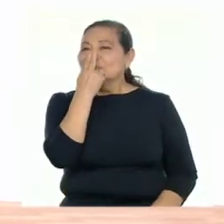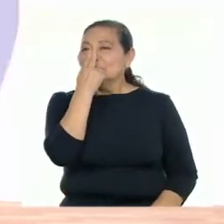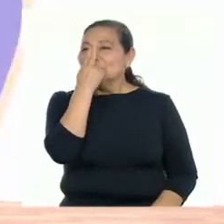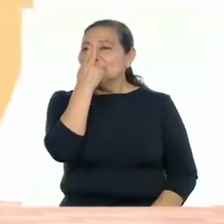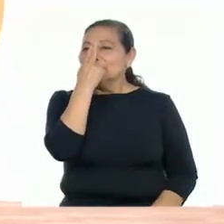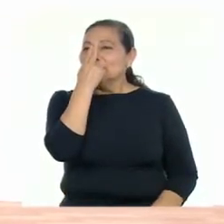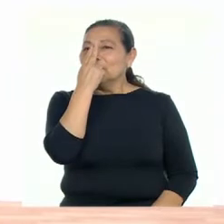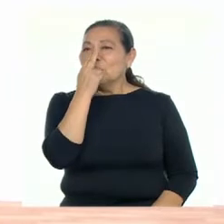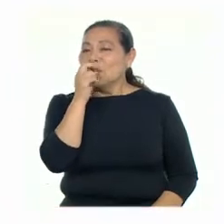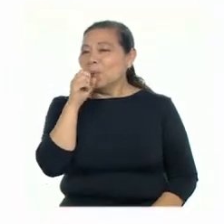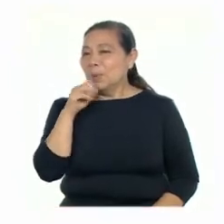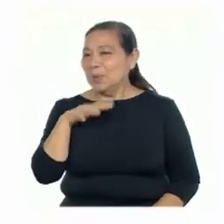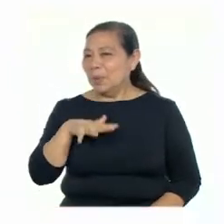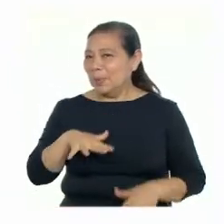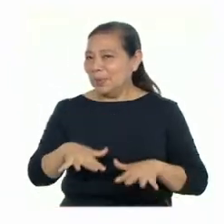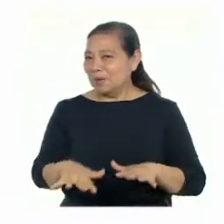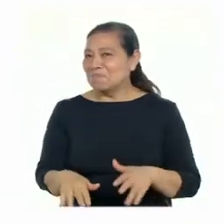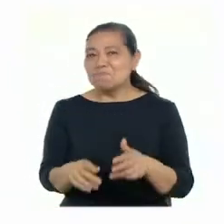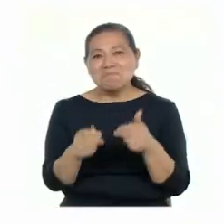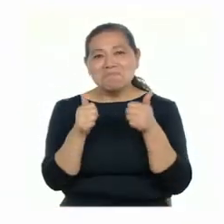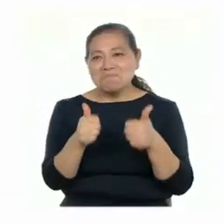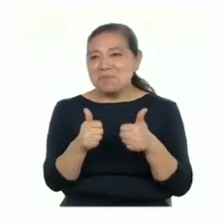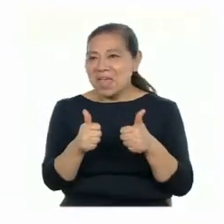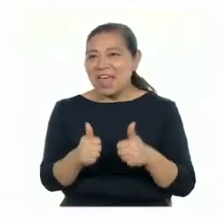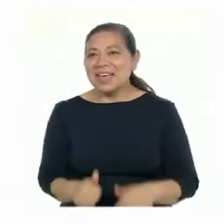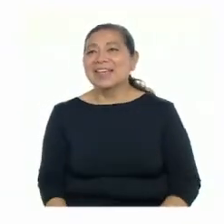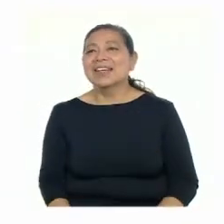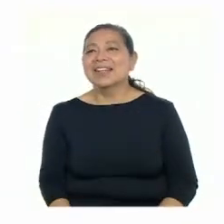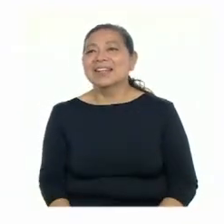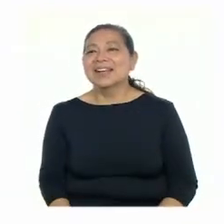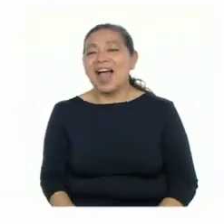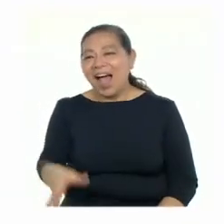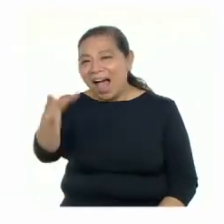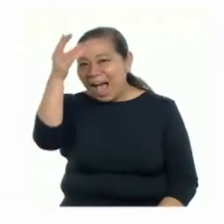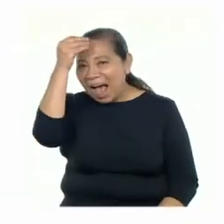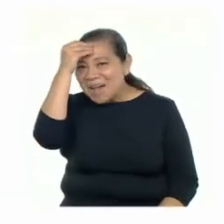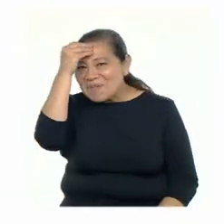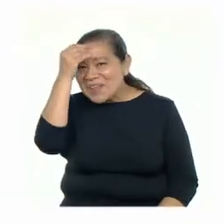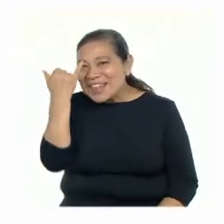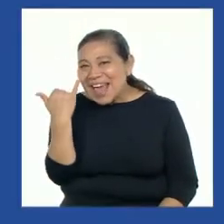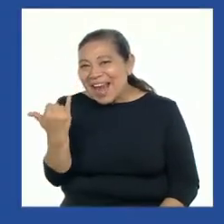¡Volvemos! ¡Muy bien! ¡Familia! ¡Ahora aprender!